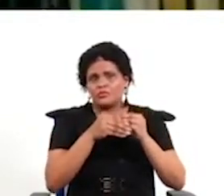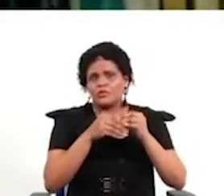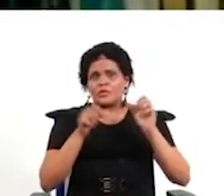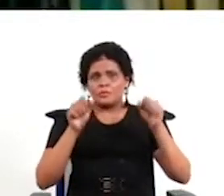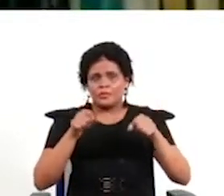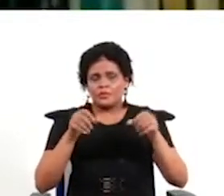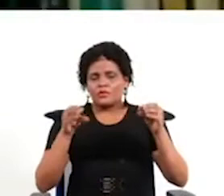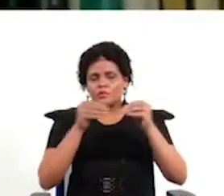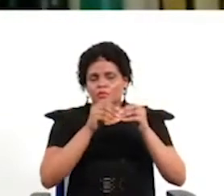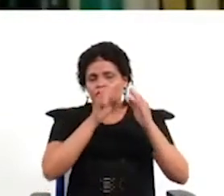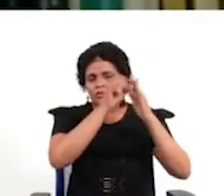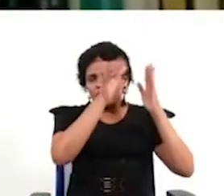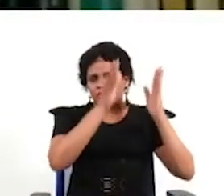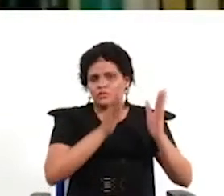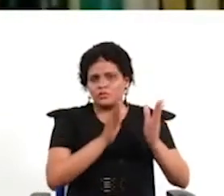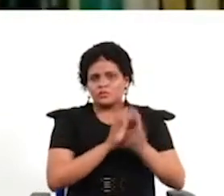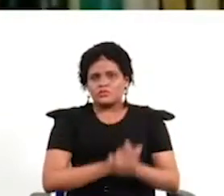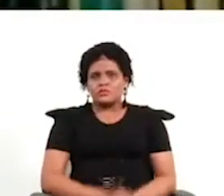variable a considerar